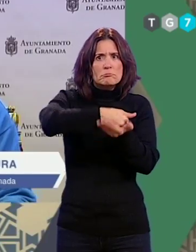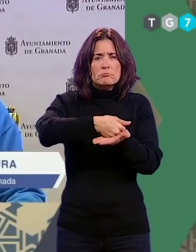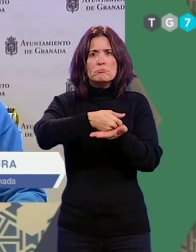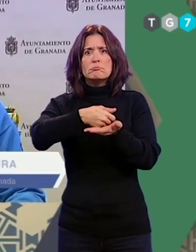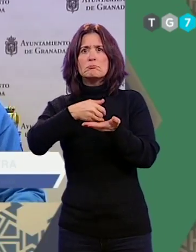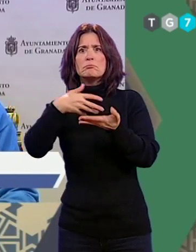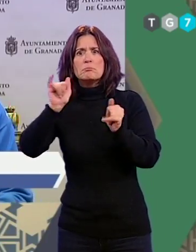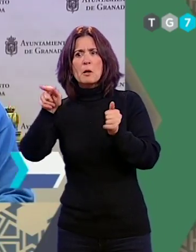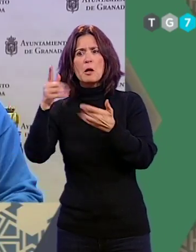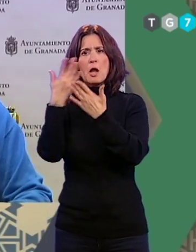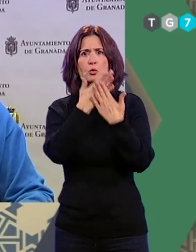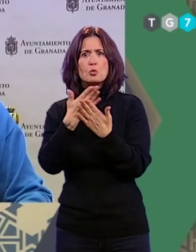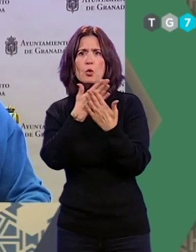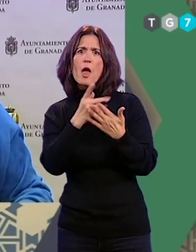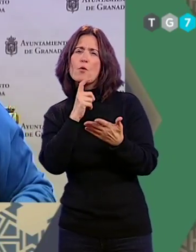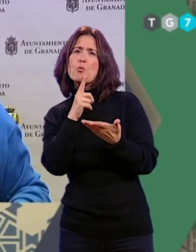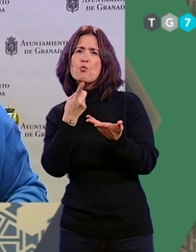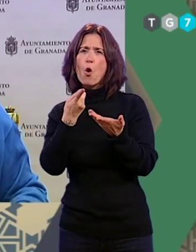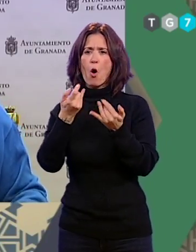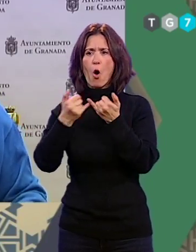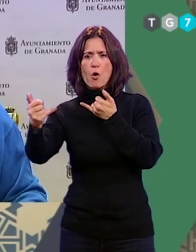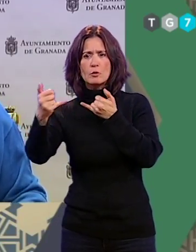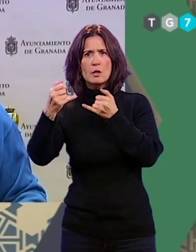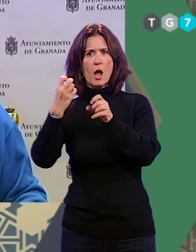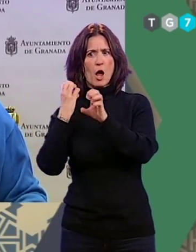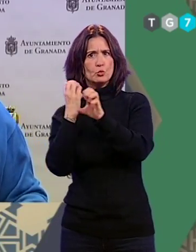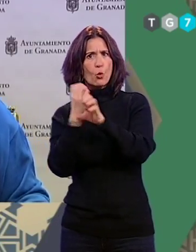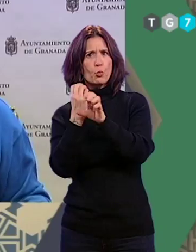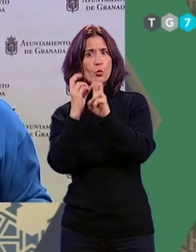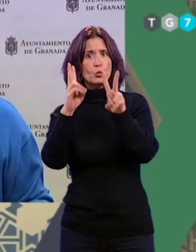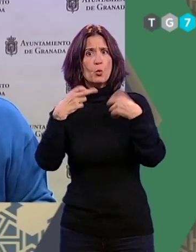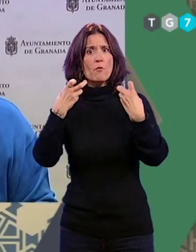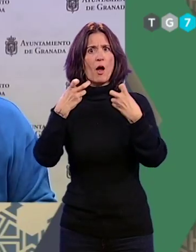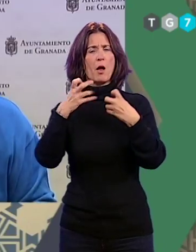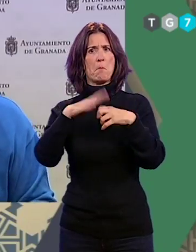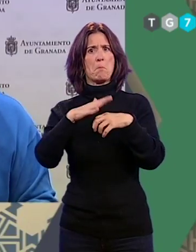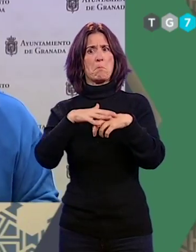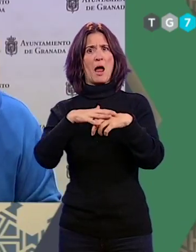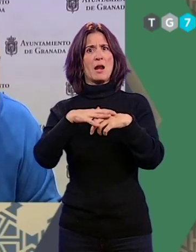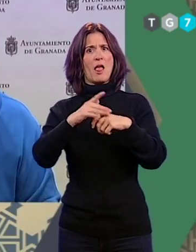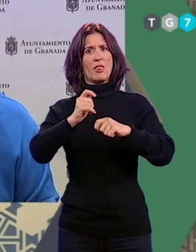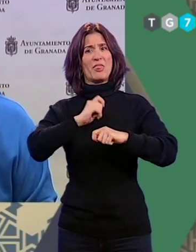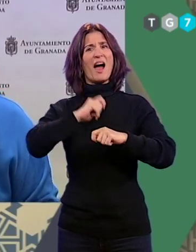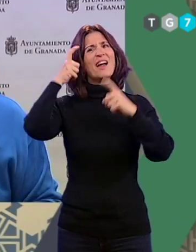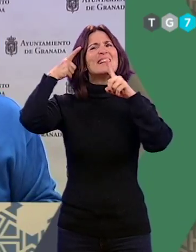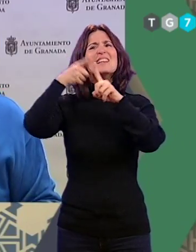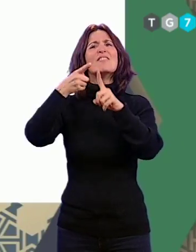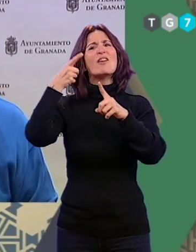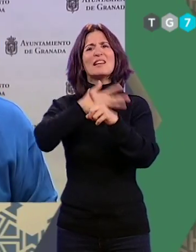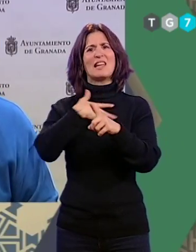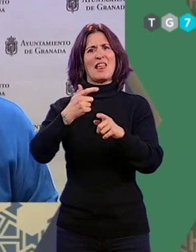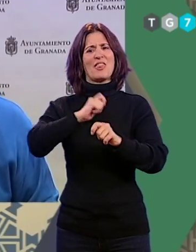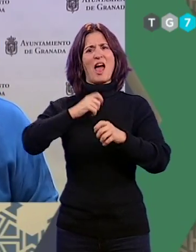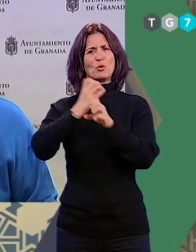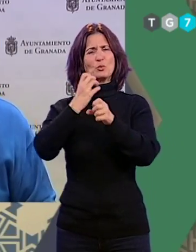a la hora de establecer esas líneas de ámbito metropolitano que permitan reducir la llegada de vehículos privados a la ciudad de Granada.